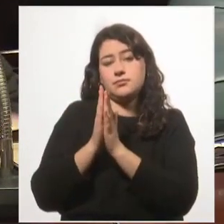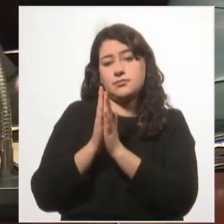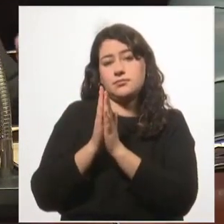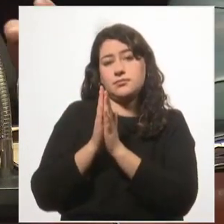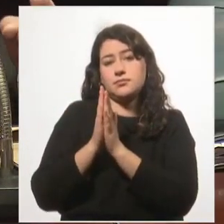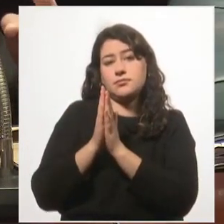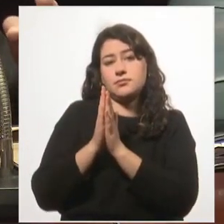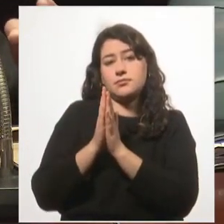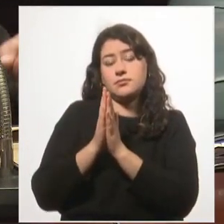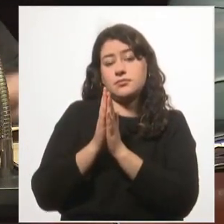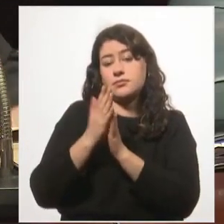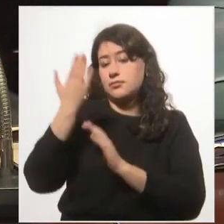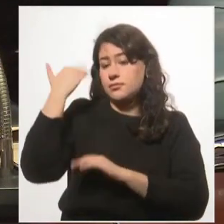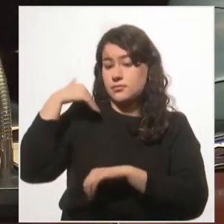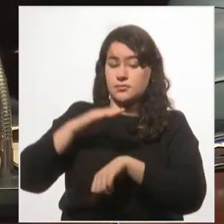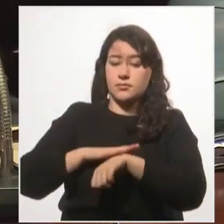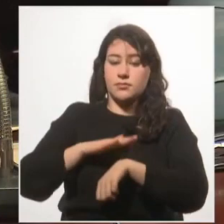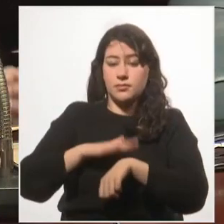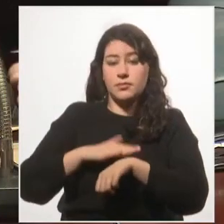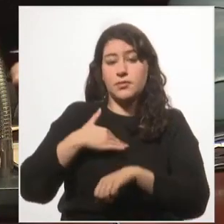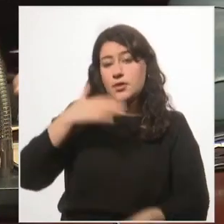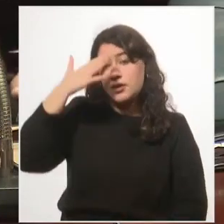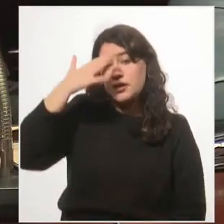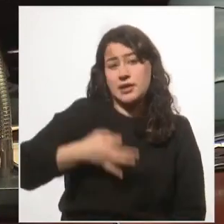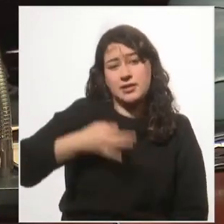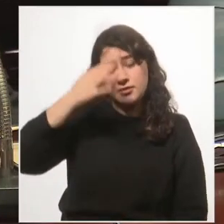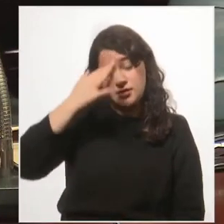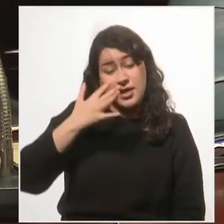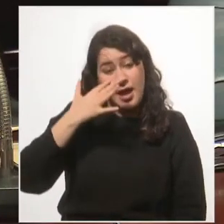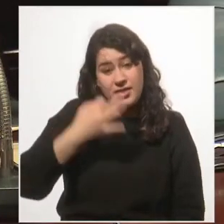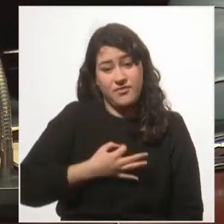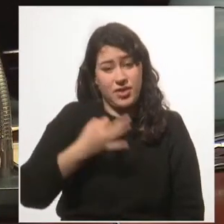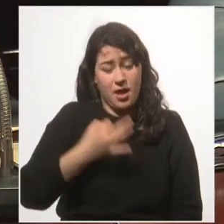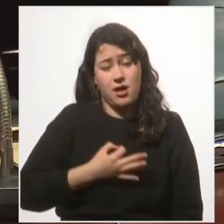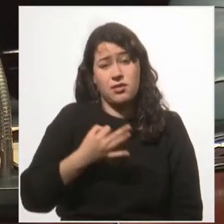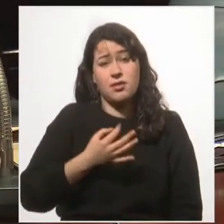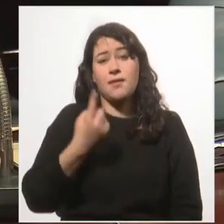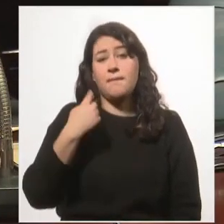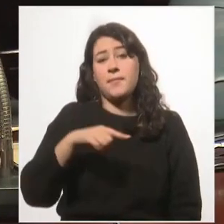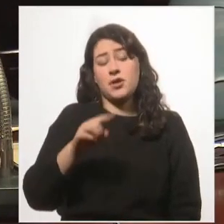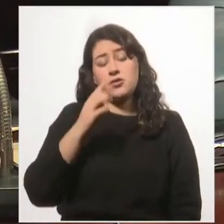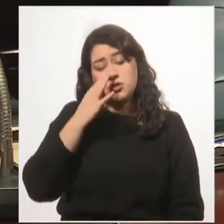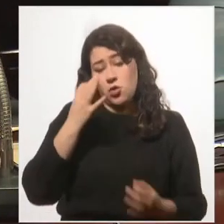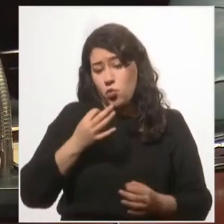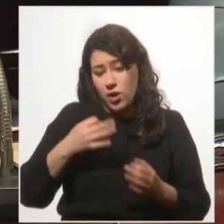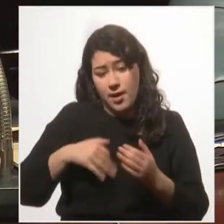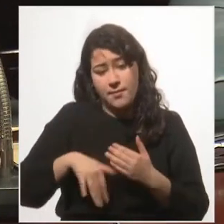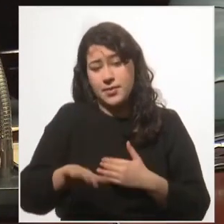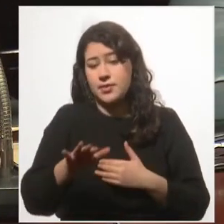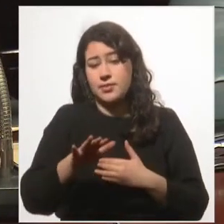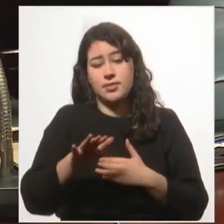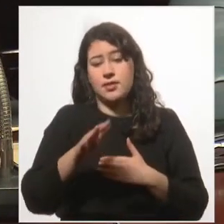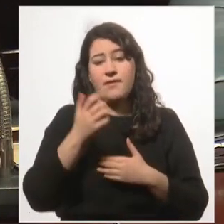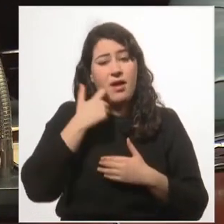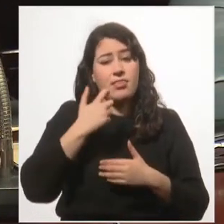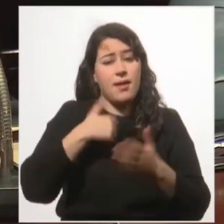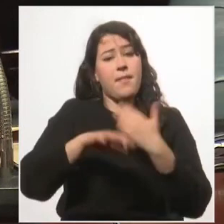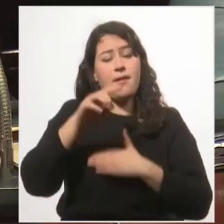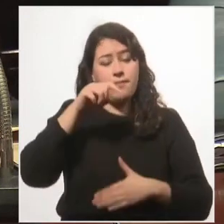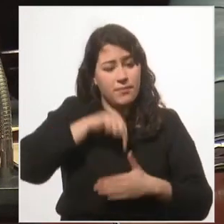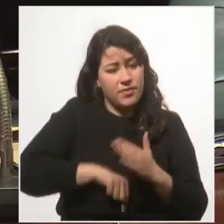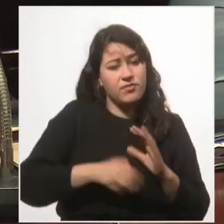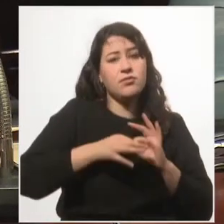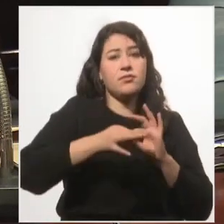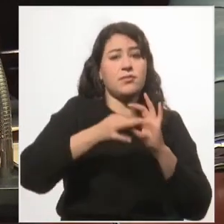Por aquel entonces, mis creencias eran genuinas, pero probablemente superficiales, pues no